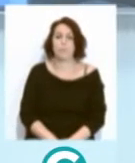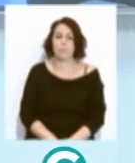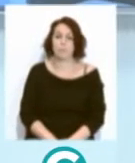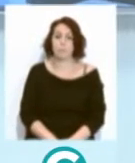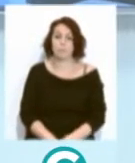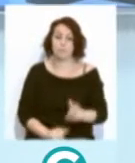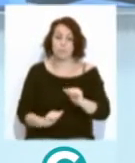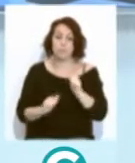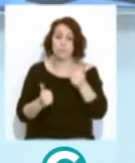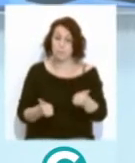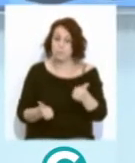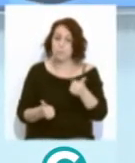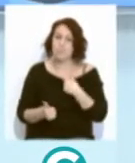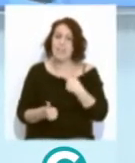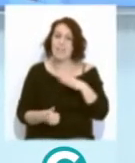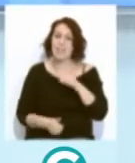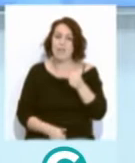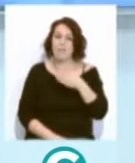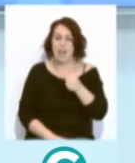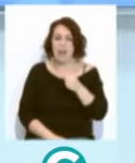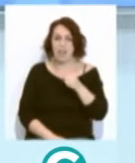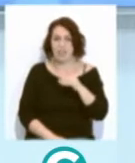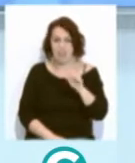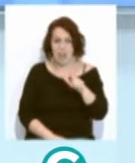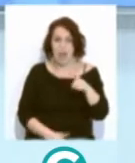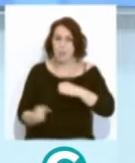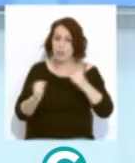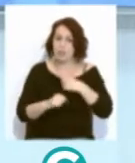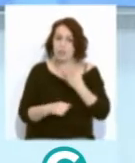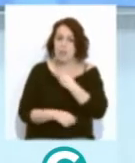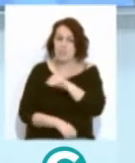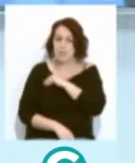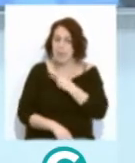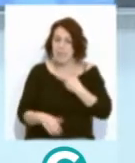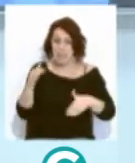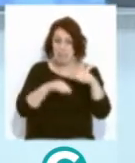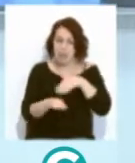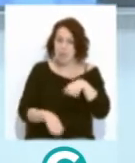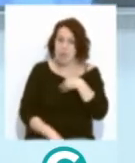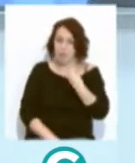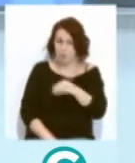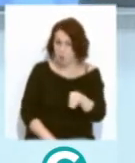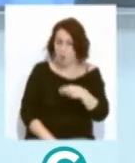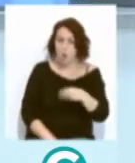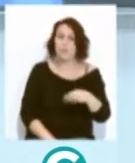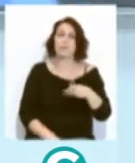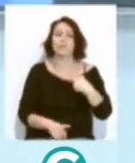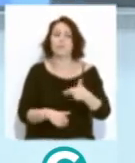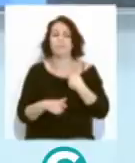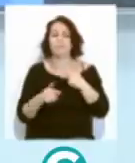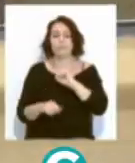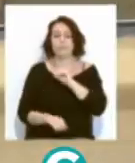Ida comienzo en Sabadell, el campeonato de España absoluto junior de natación con representación de los clubes